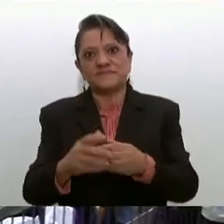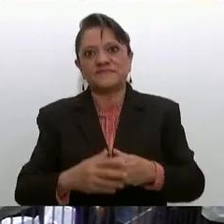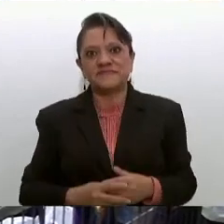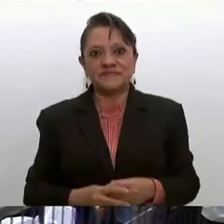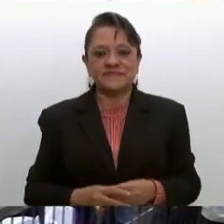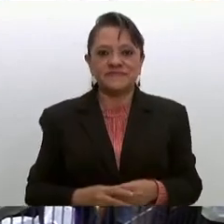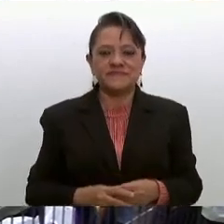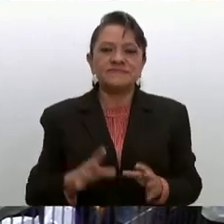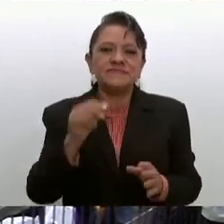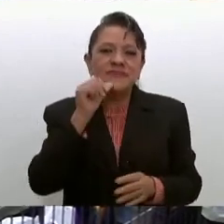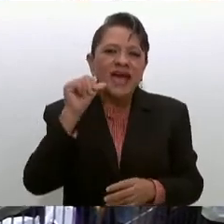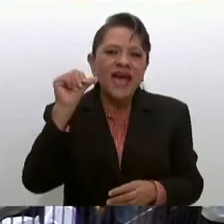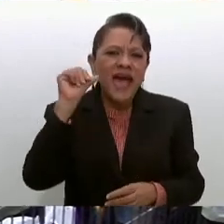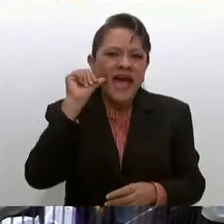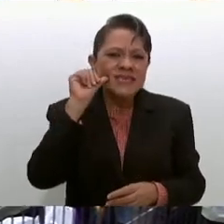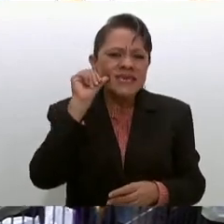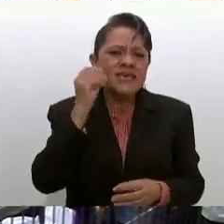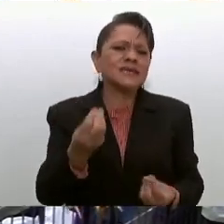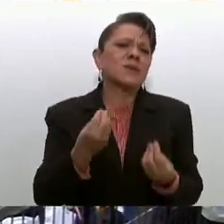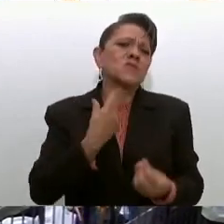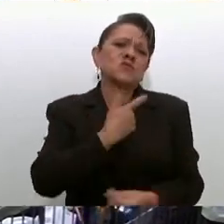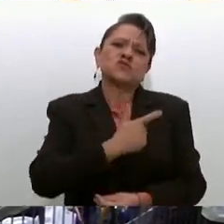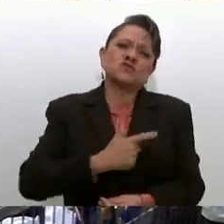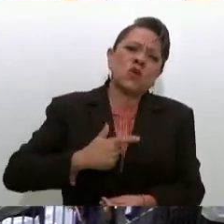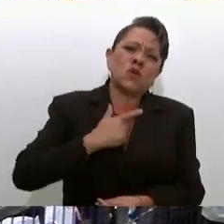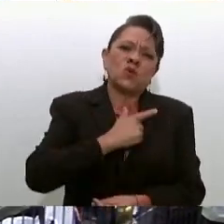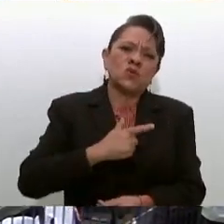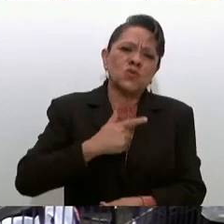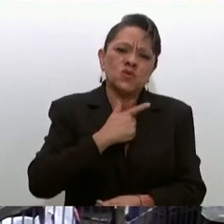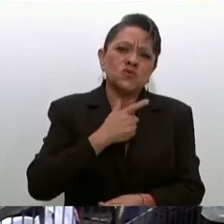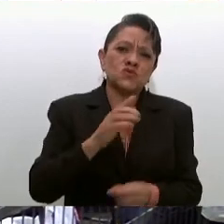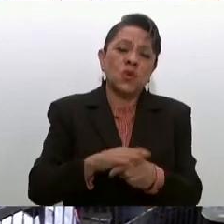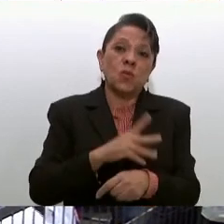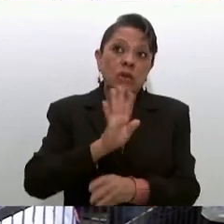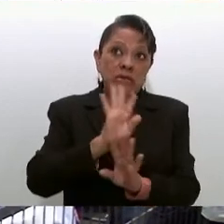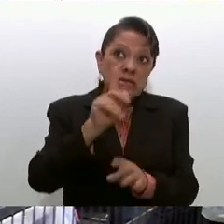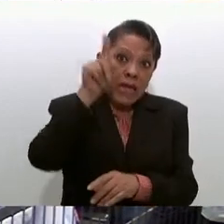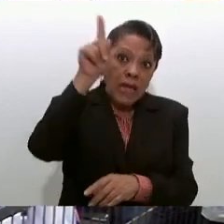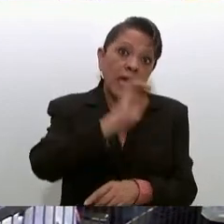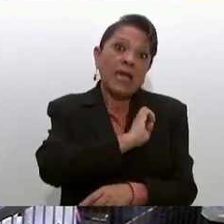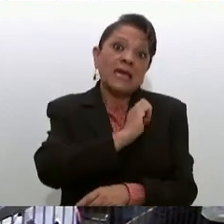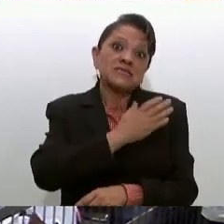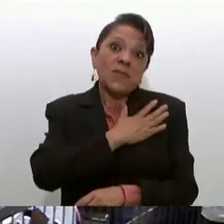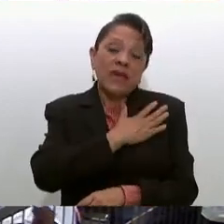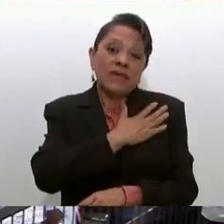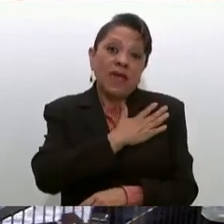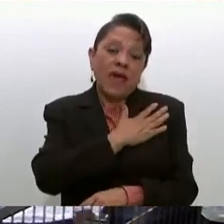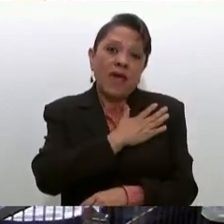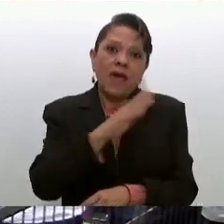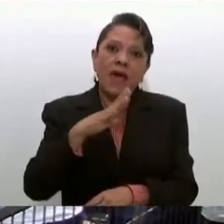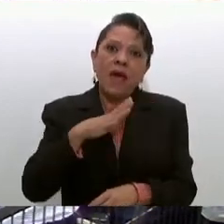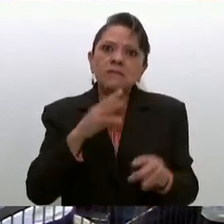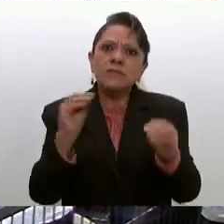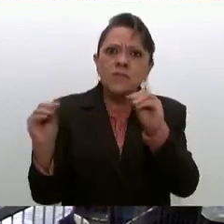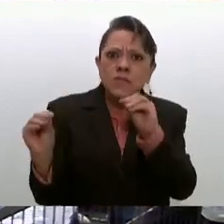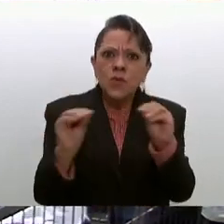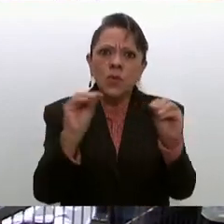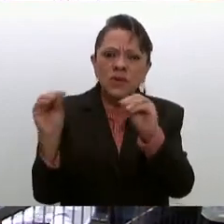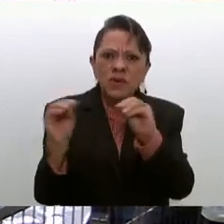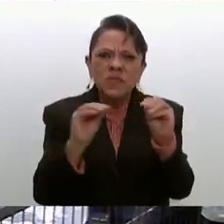ayer me dio mucho gusto porque en España hay todo un movimiento